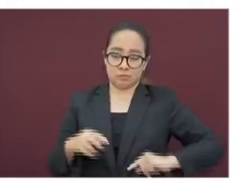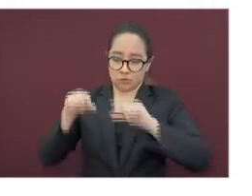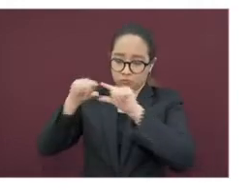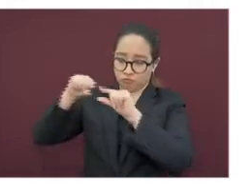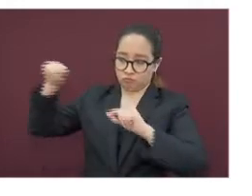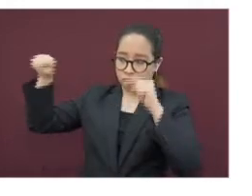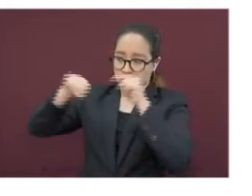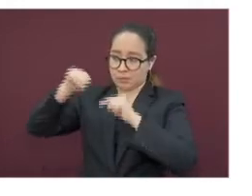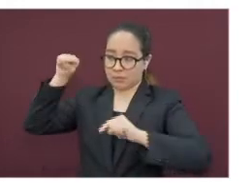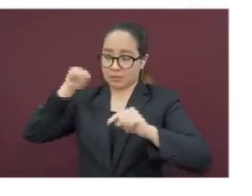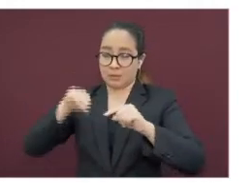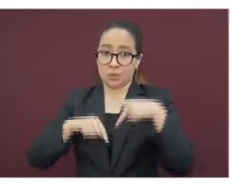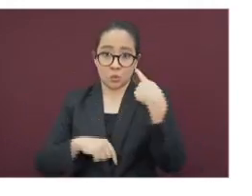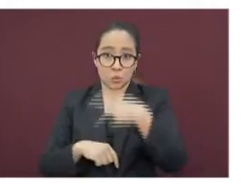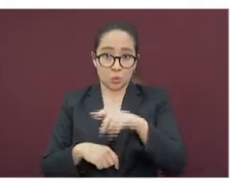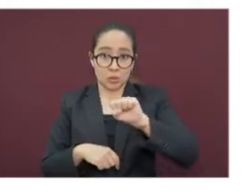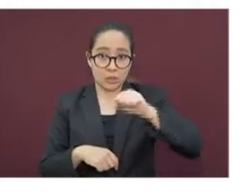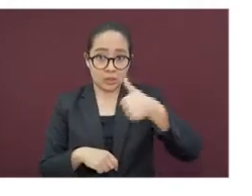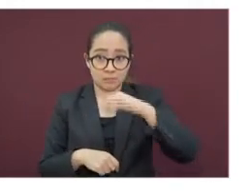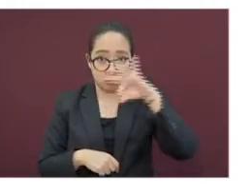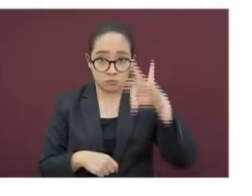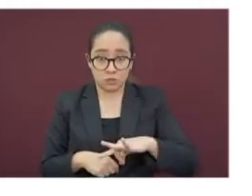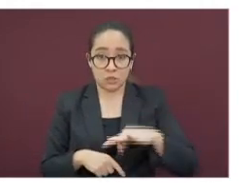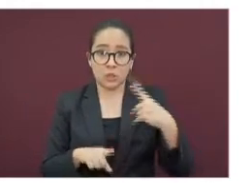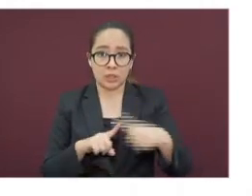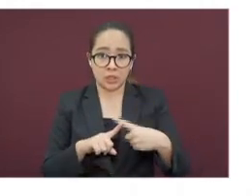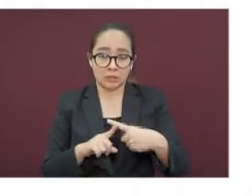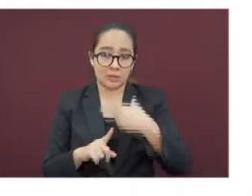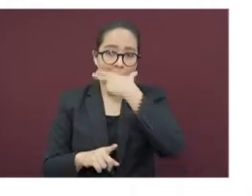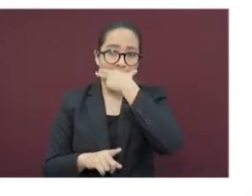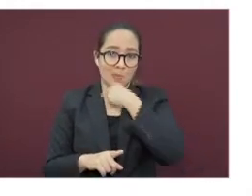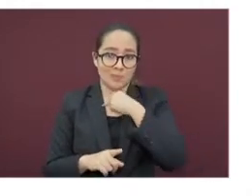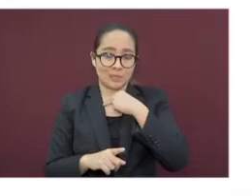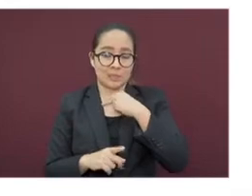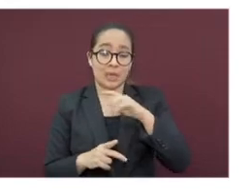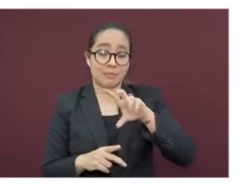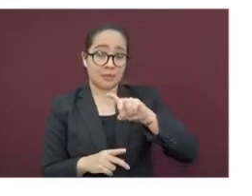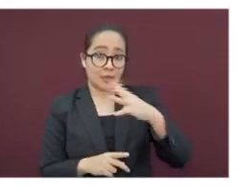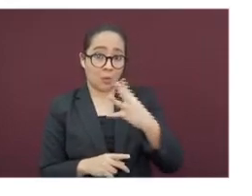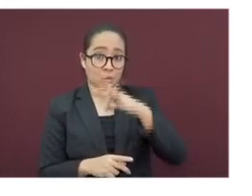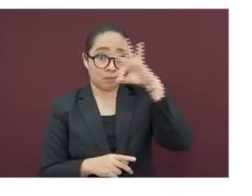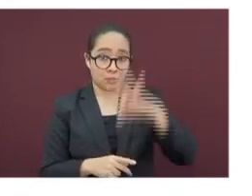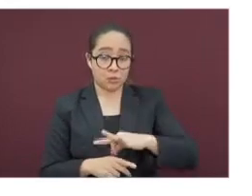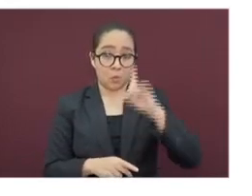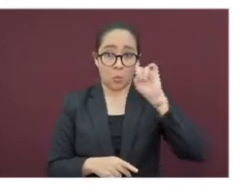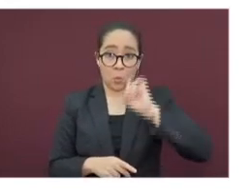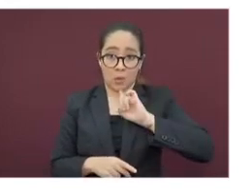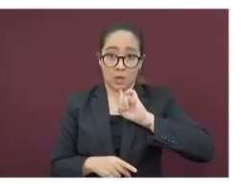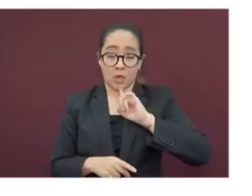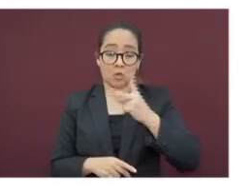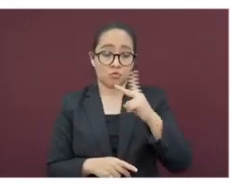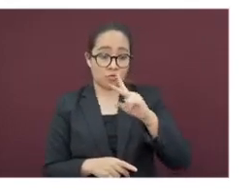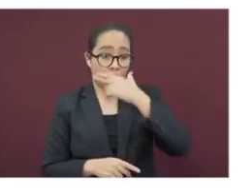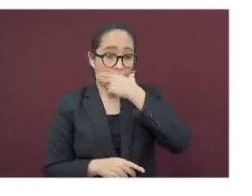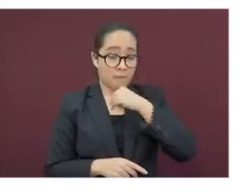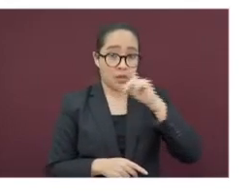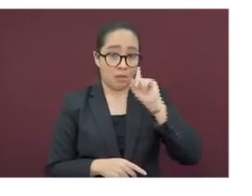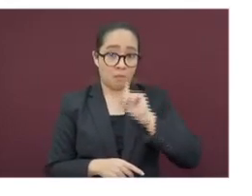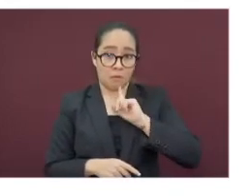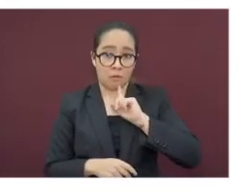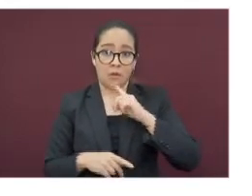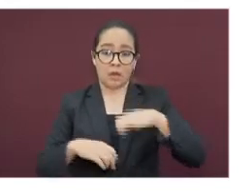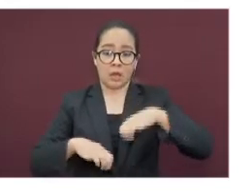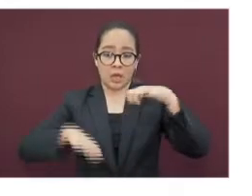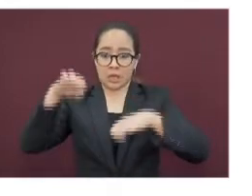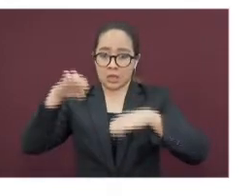El sesenta y seis por ciento ocurrieron en hombres, el treinta y cuatro por ciento en mujeres y en ambos en los diferentes